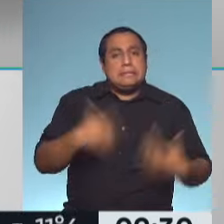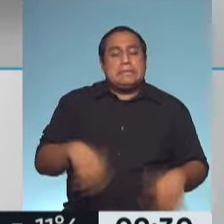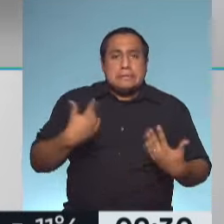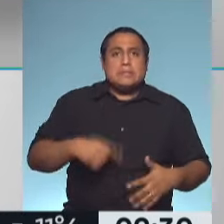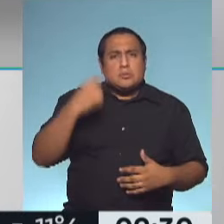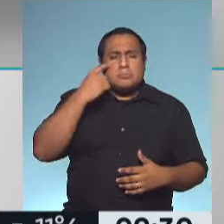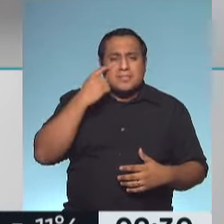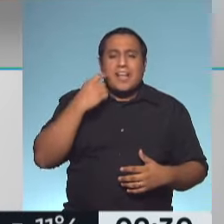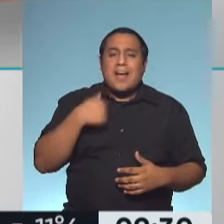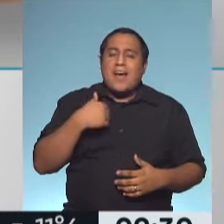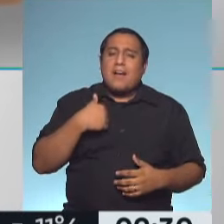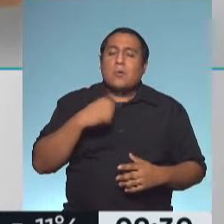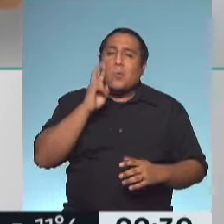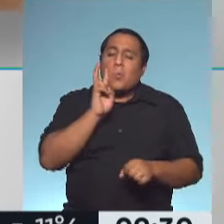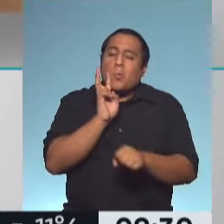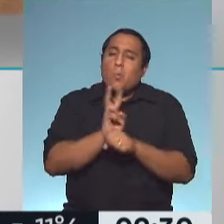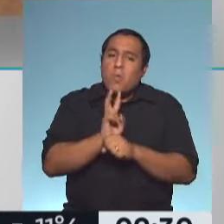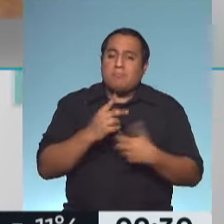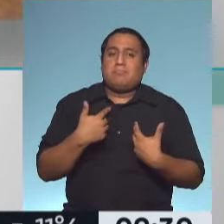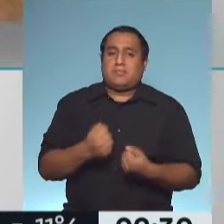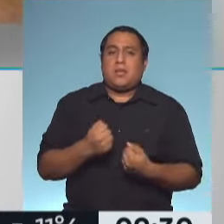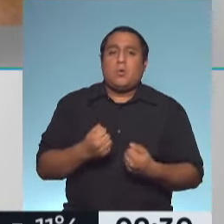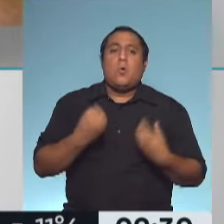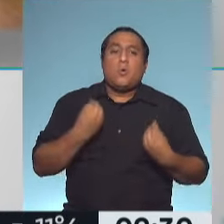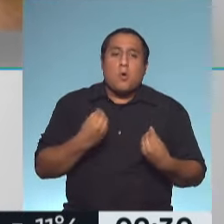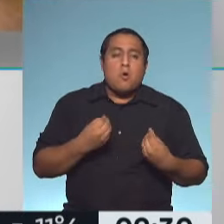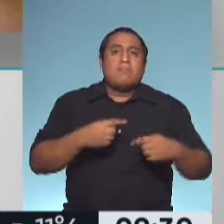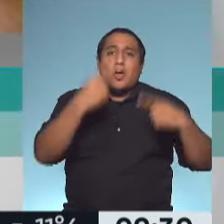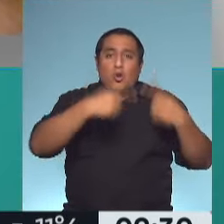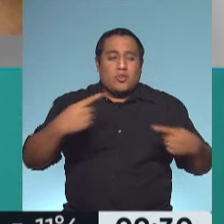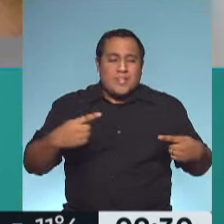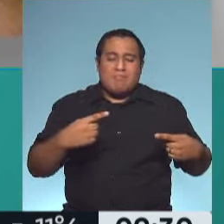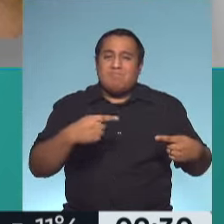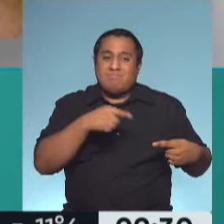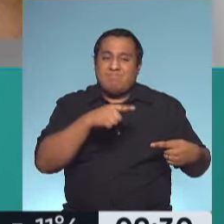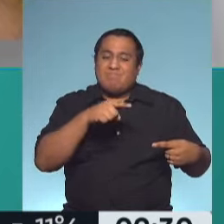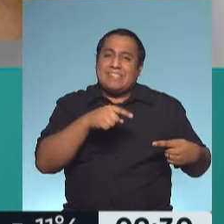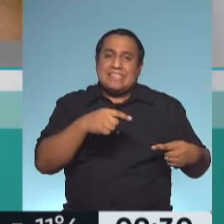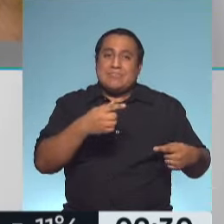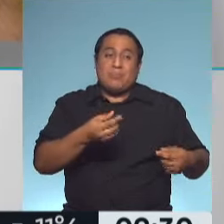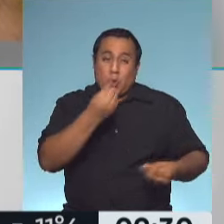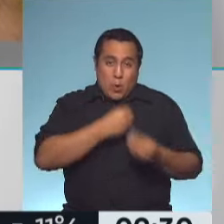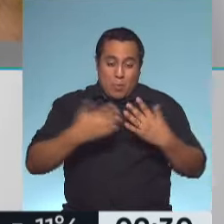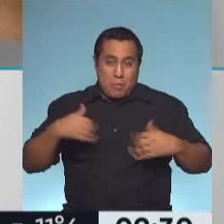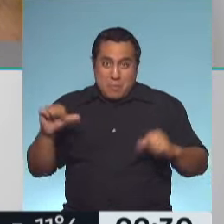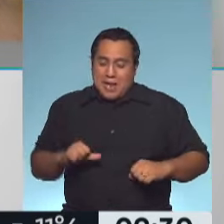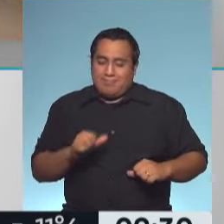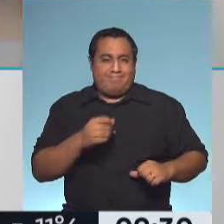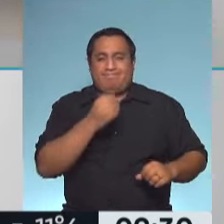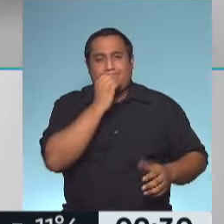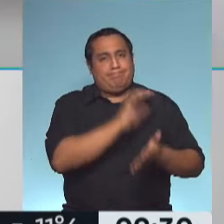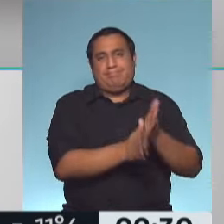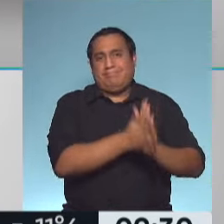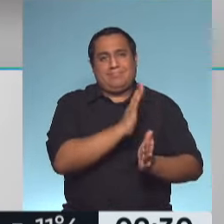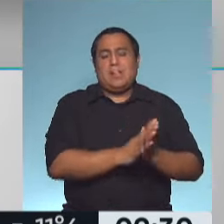ambiente saludable, aunque parezca reiterativo, pero, y es reiterativo, porque reconozco eso, pero tengamos